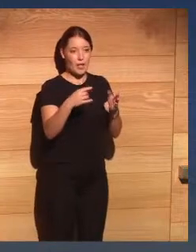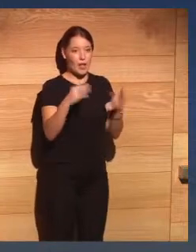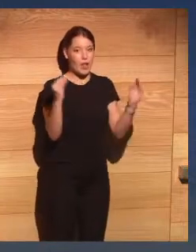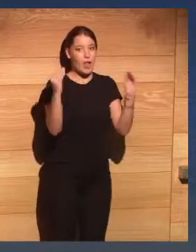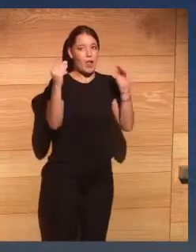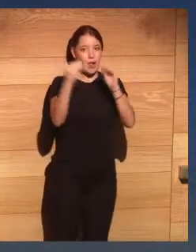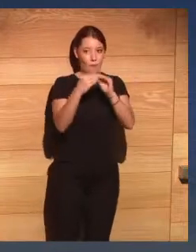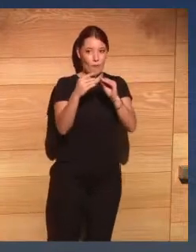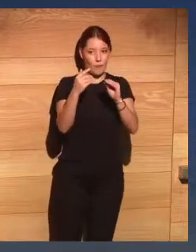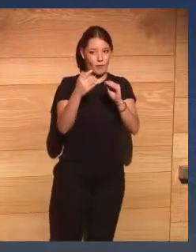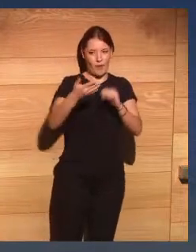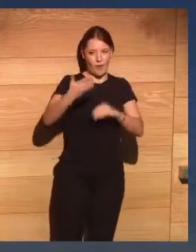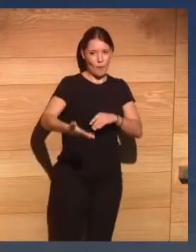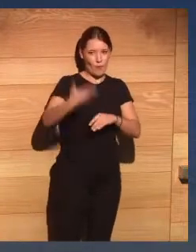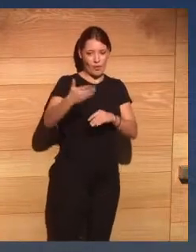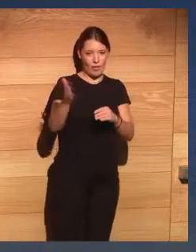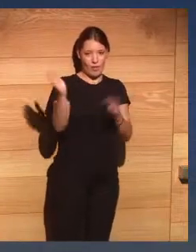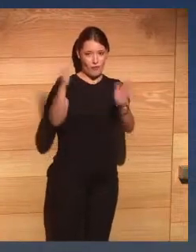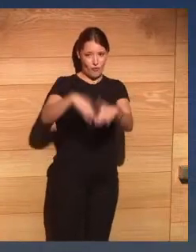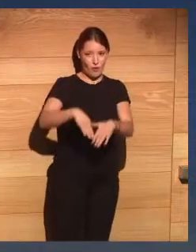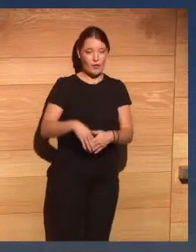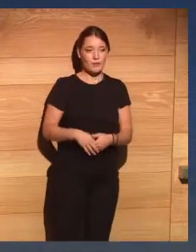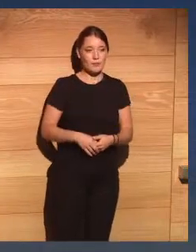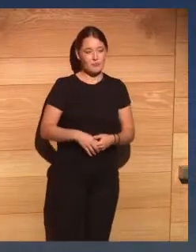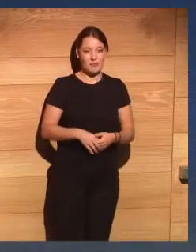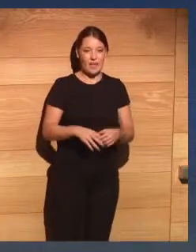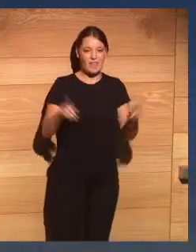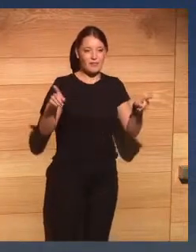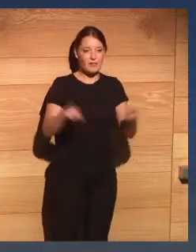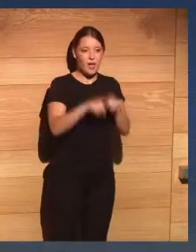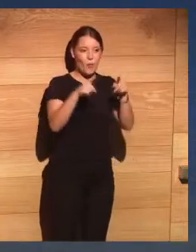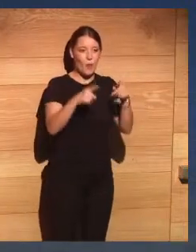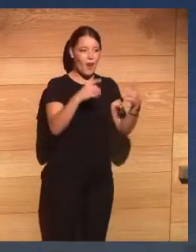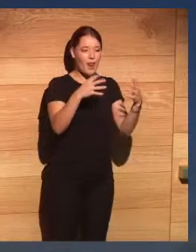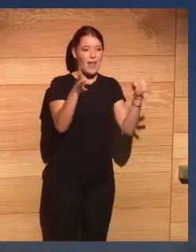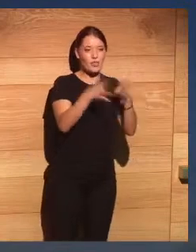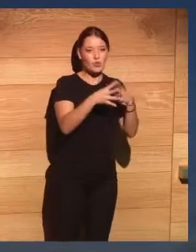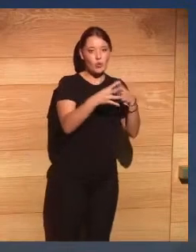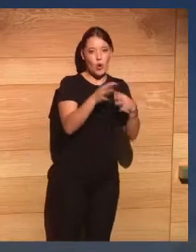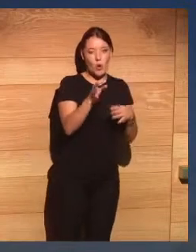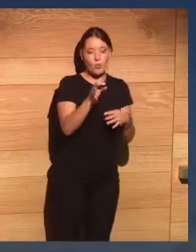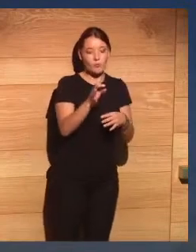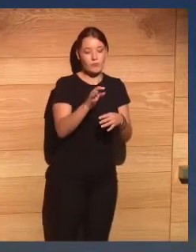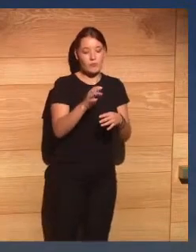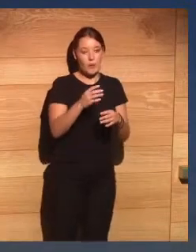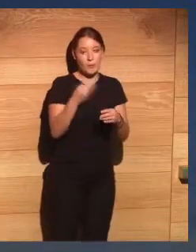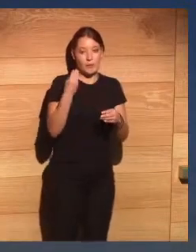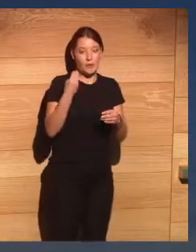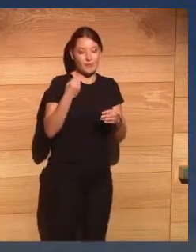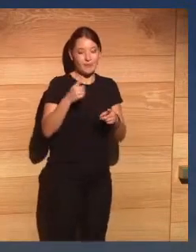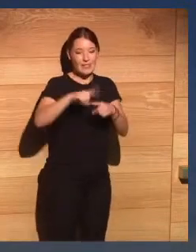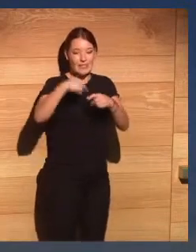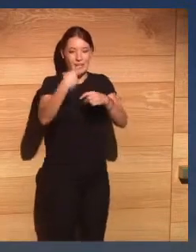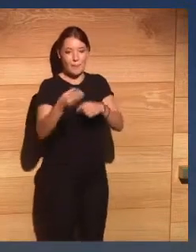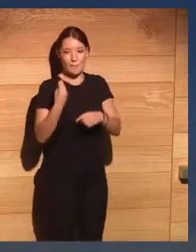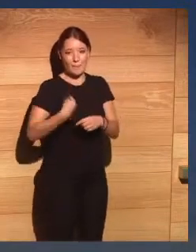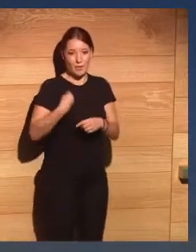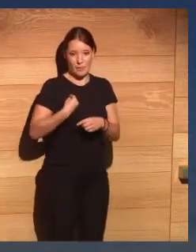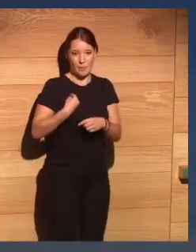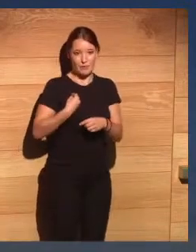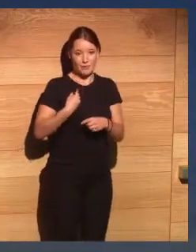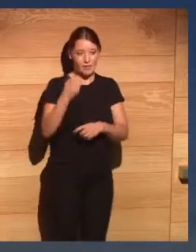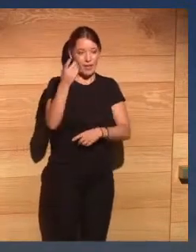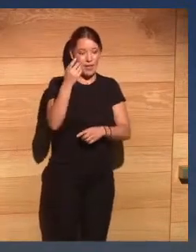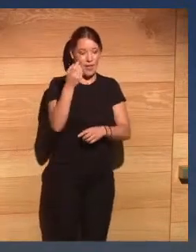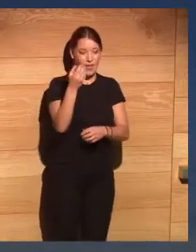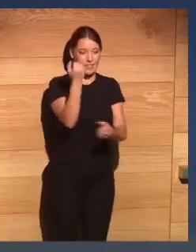no tiene ninguna importancia salvo si es estructural y como tal condiciona la misma esencia de las actividades económicas la